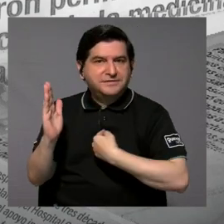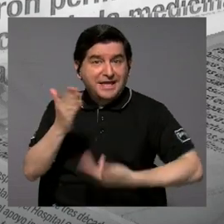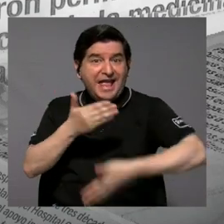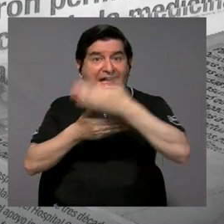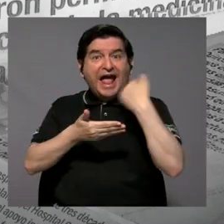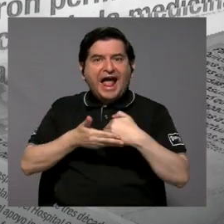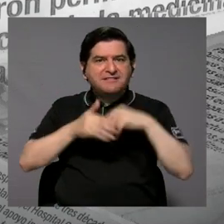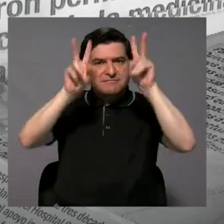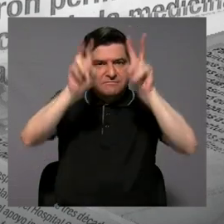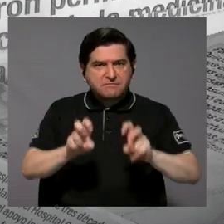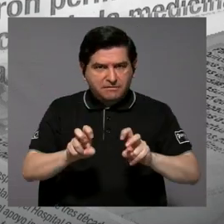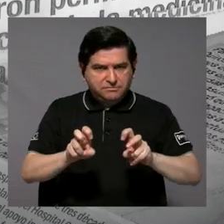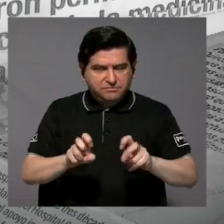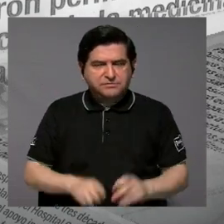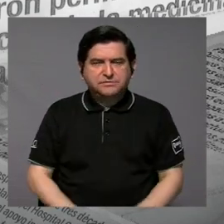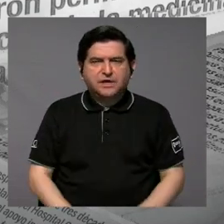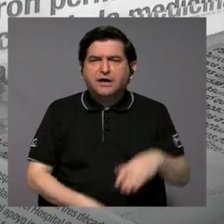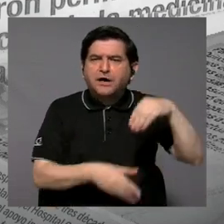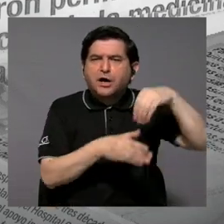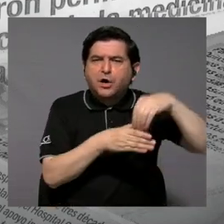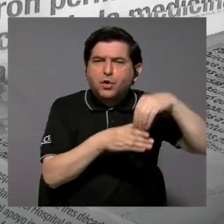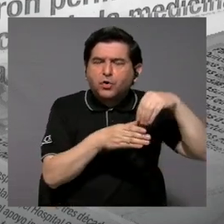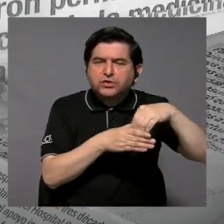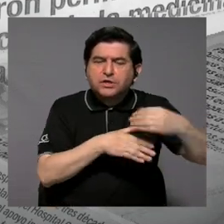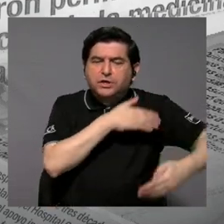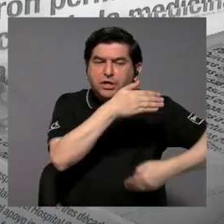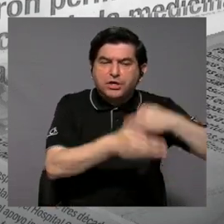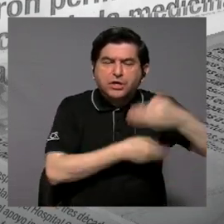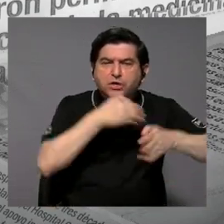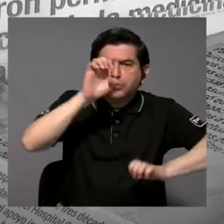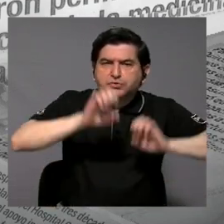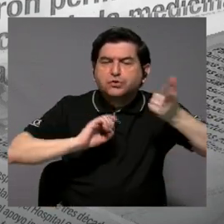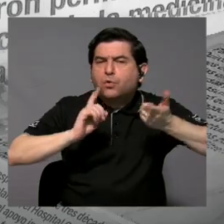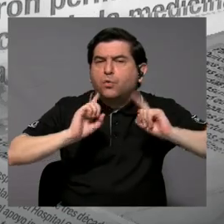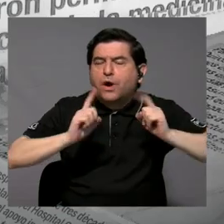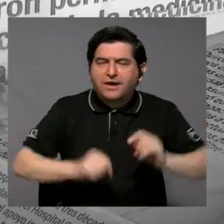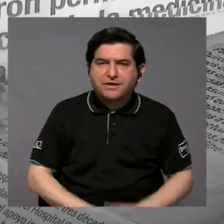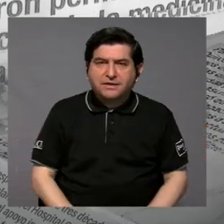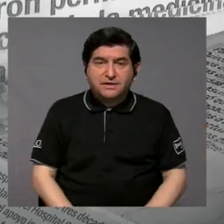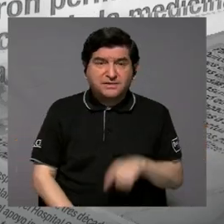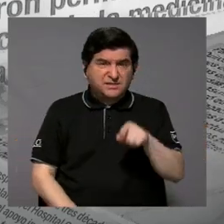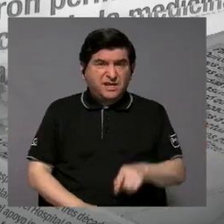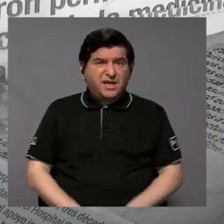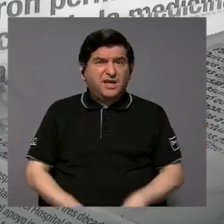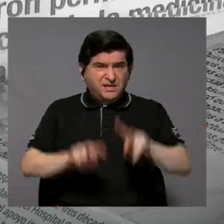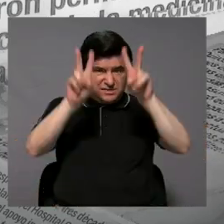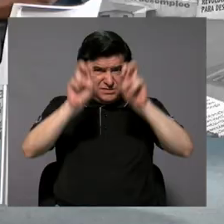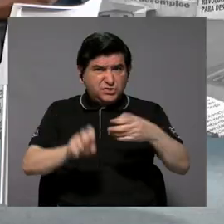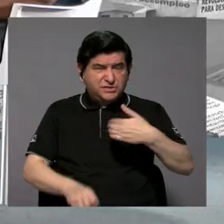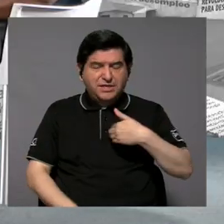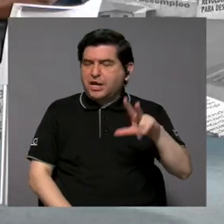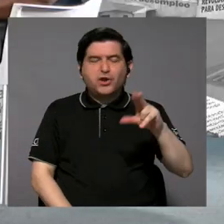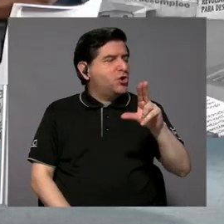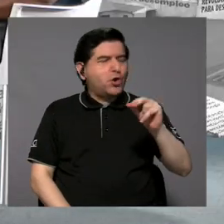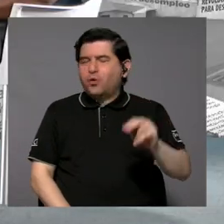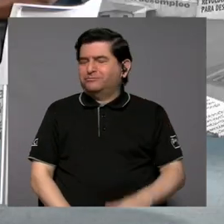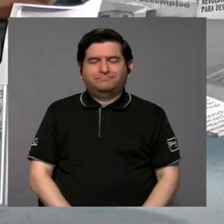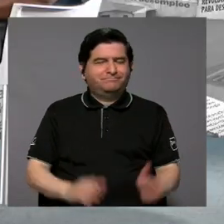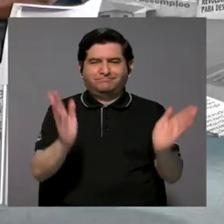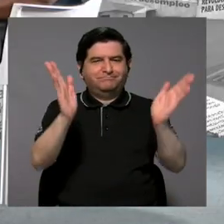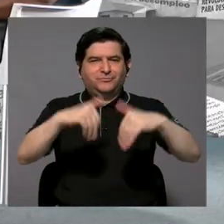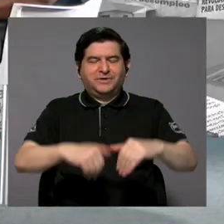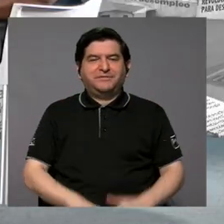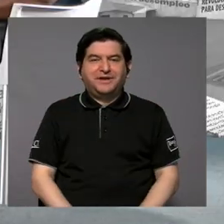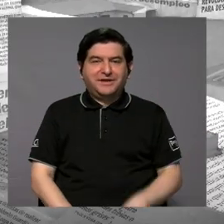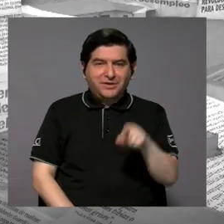antes de la prueba, cuáles son los contenidos y los procesos que se van a evaluar. ¿En estas pruebas se tenían? No se tenían. No se